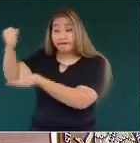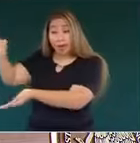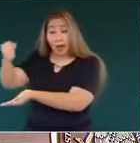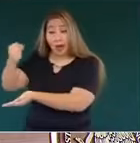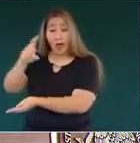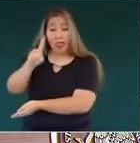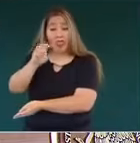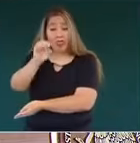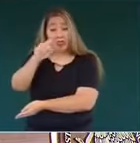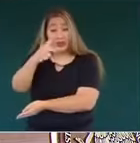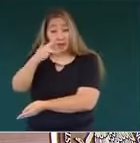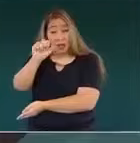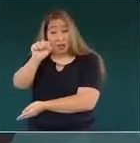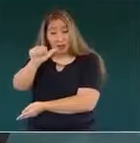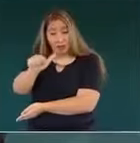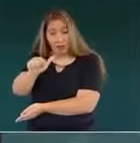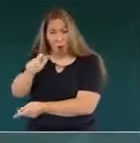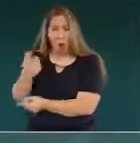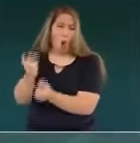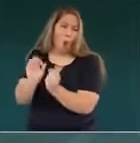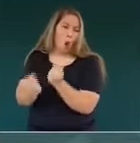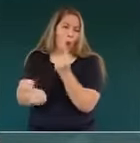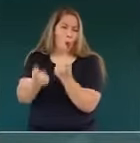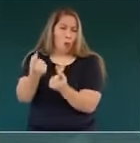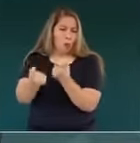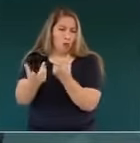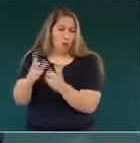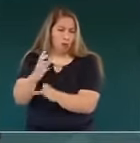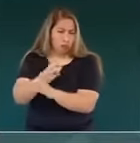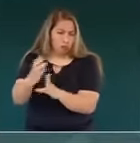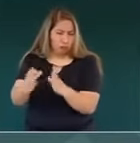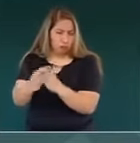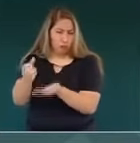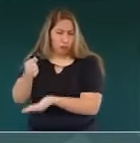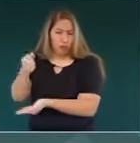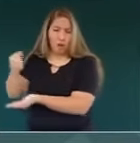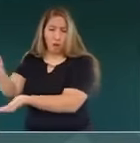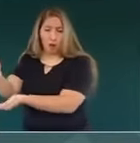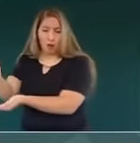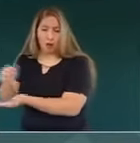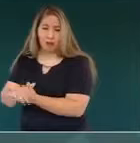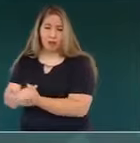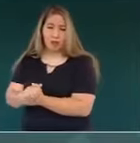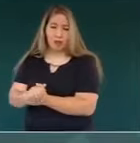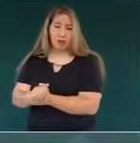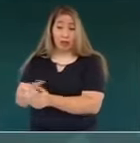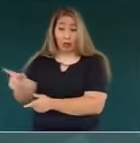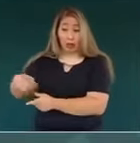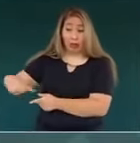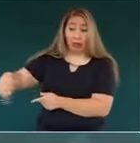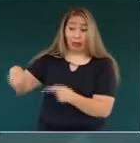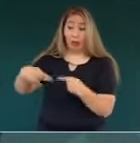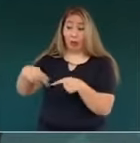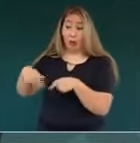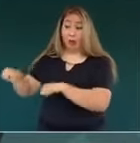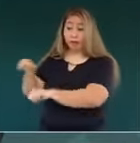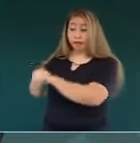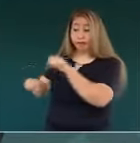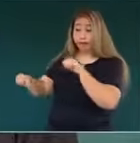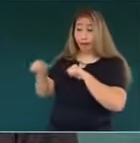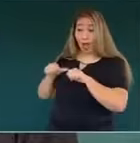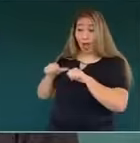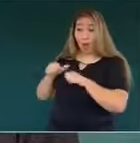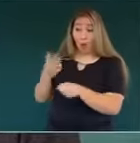cualquier otra migaja a cambio del voto.